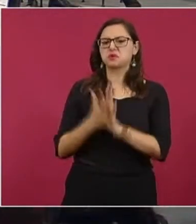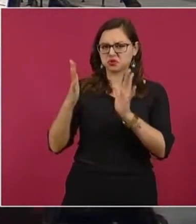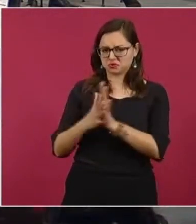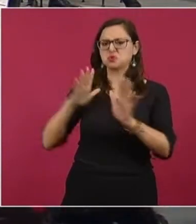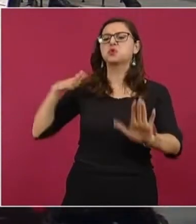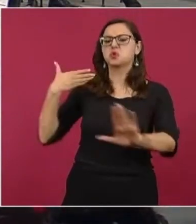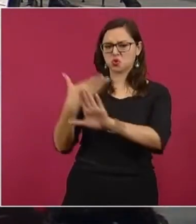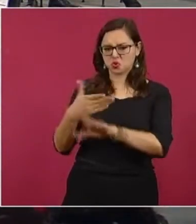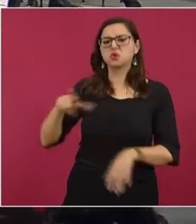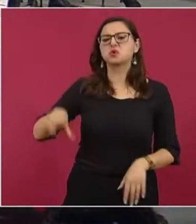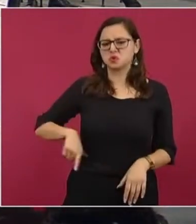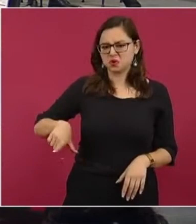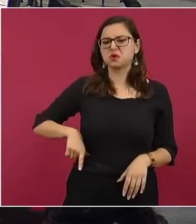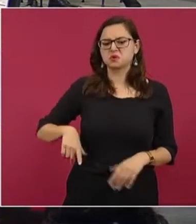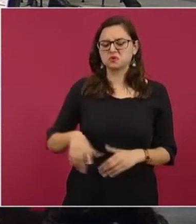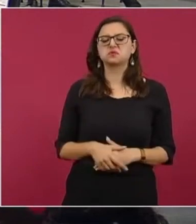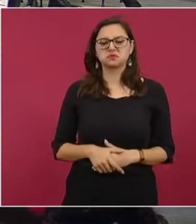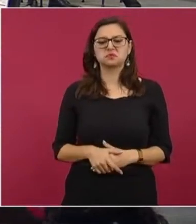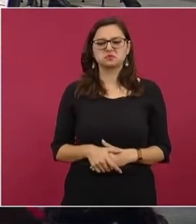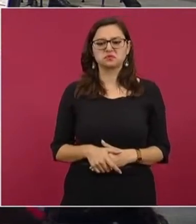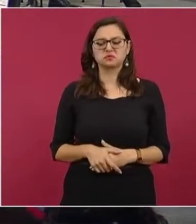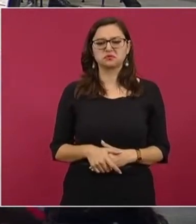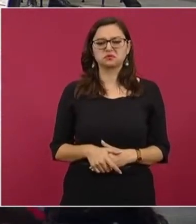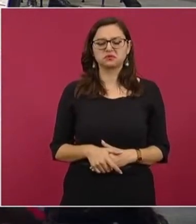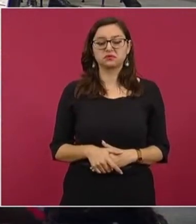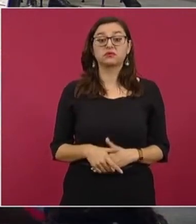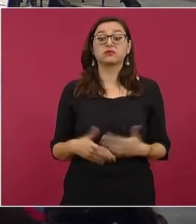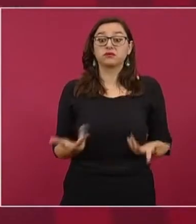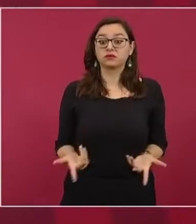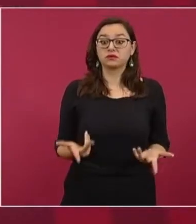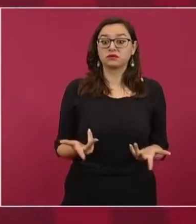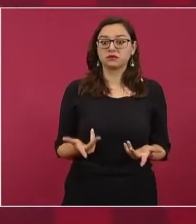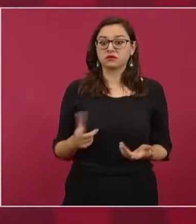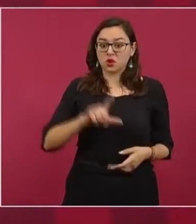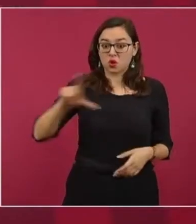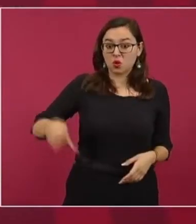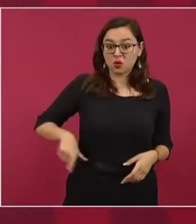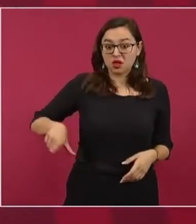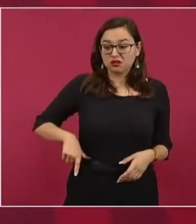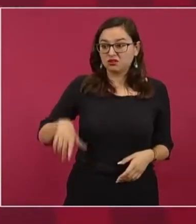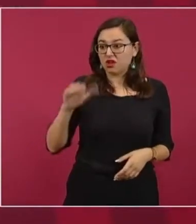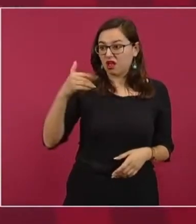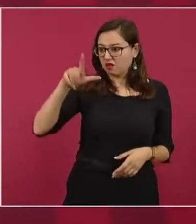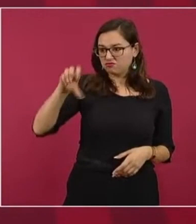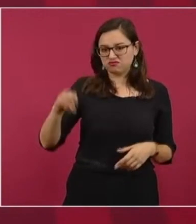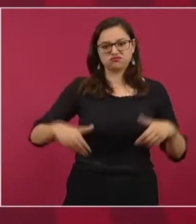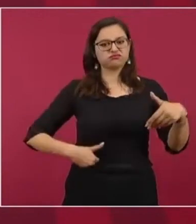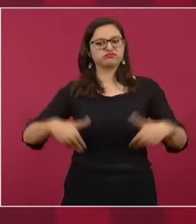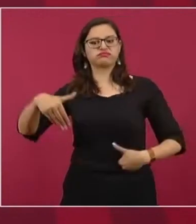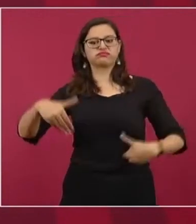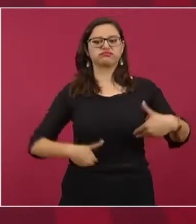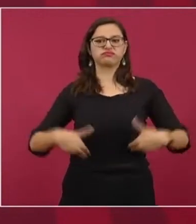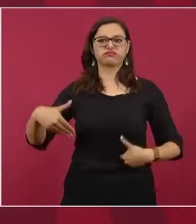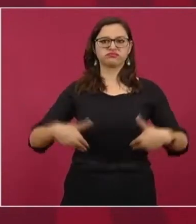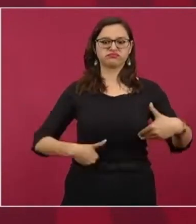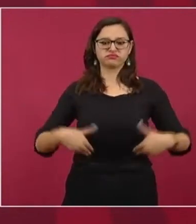conservador, les molesta lo nuestro. Y también